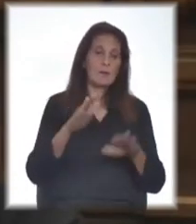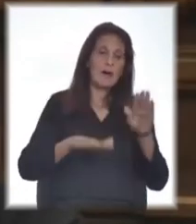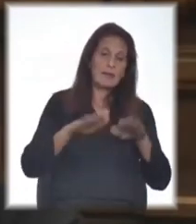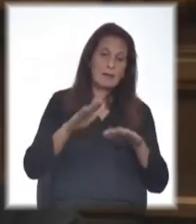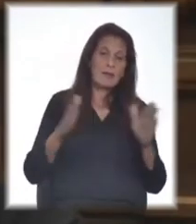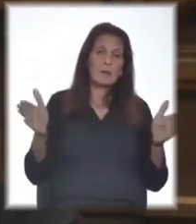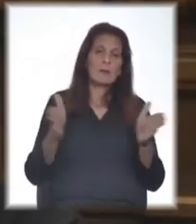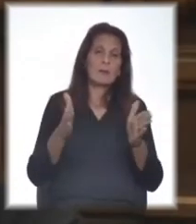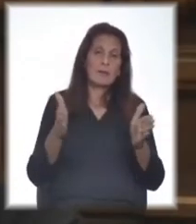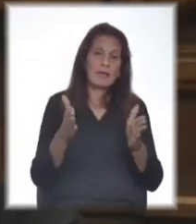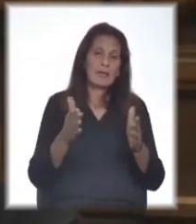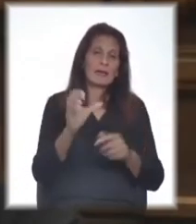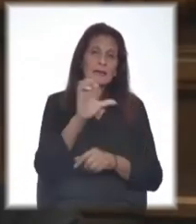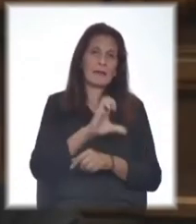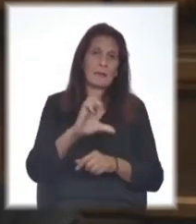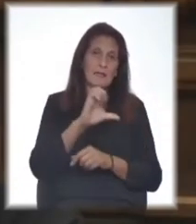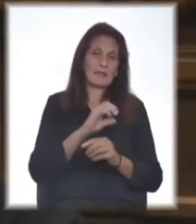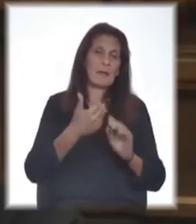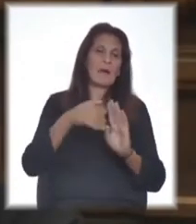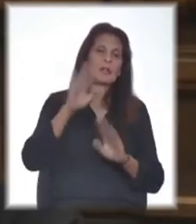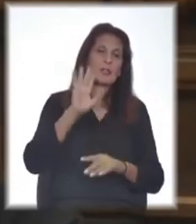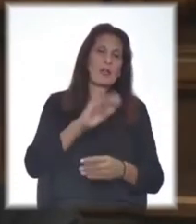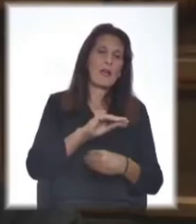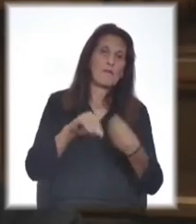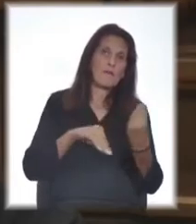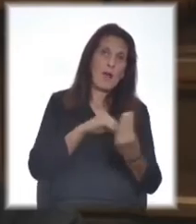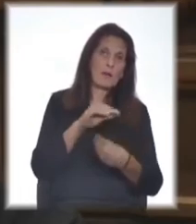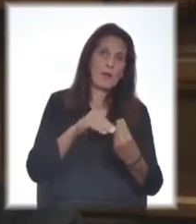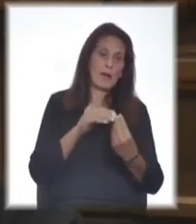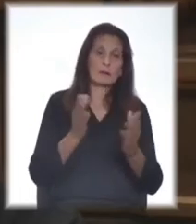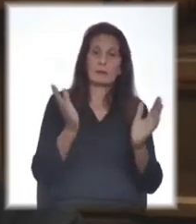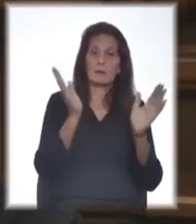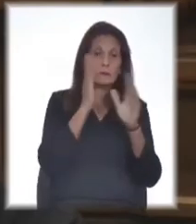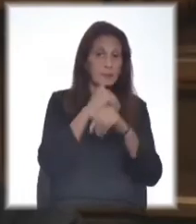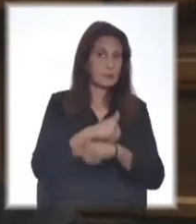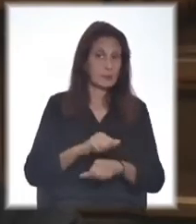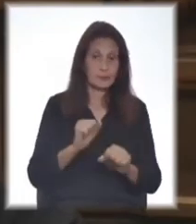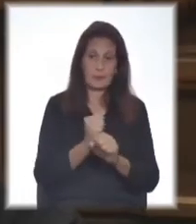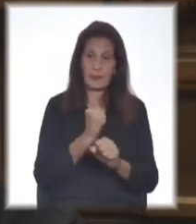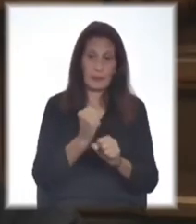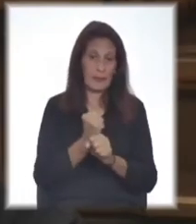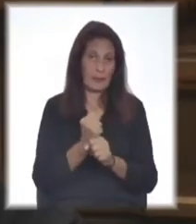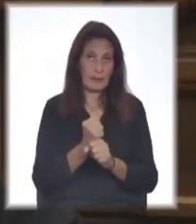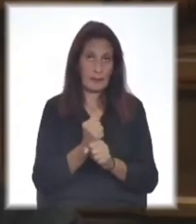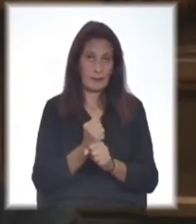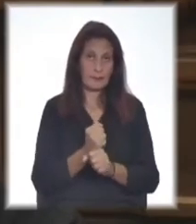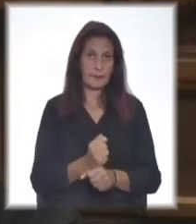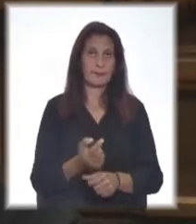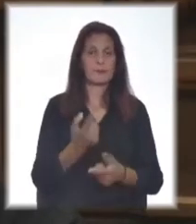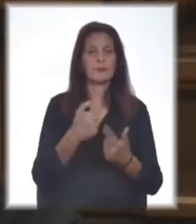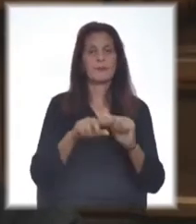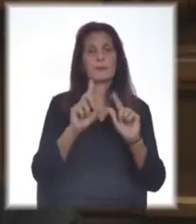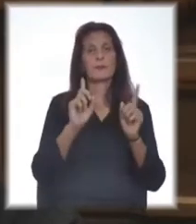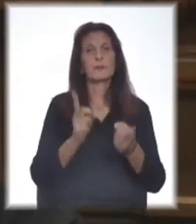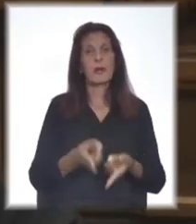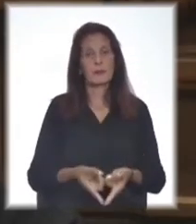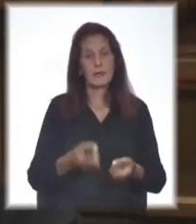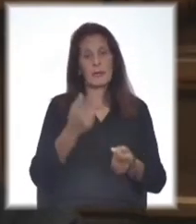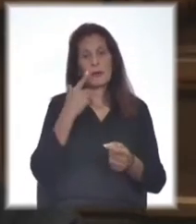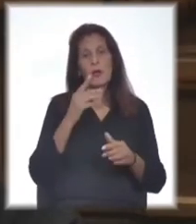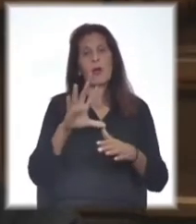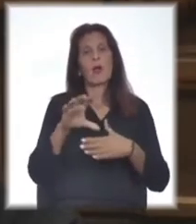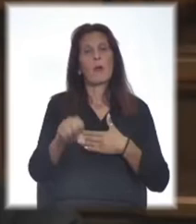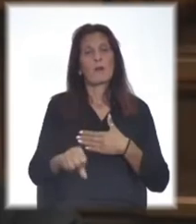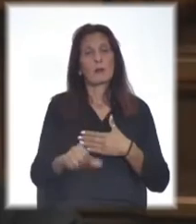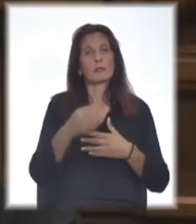pequeñas y medianas empresas, la mayoría familiares, que están imposibilitadas de trabajar. También teniendo que asumir los compromisos